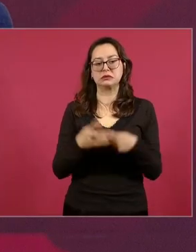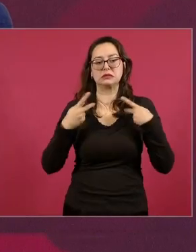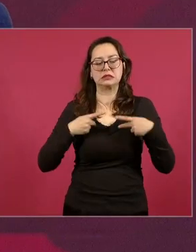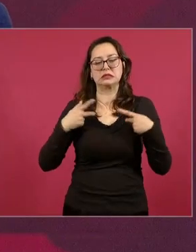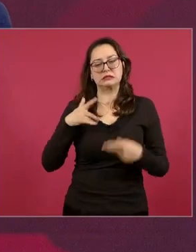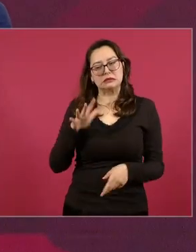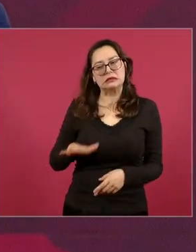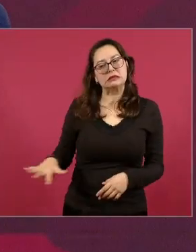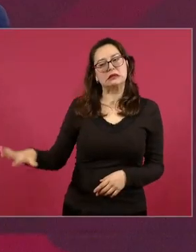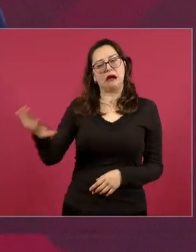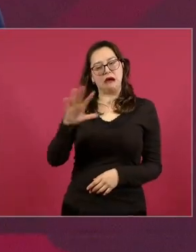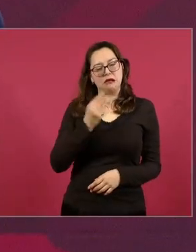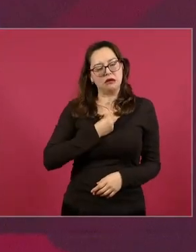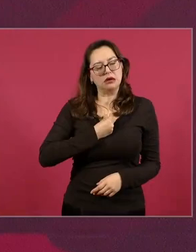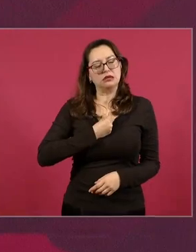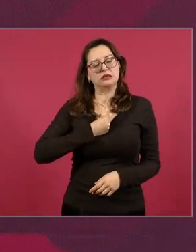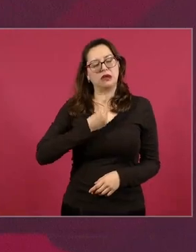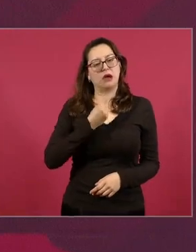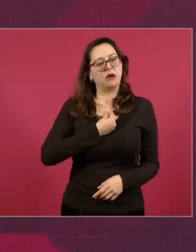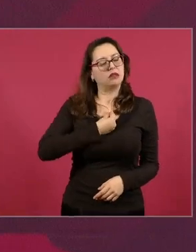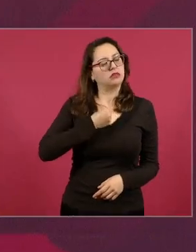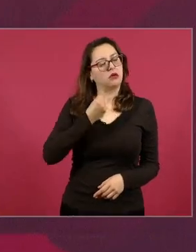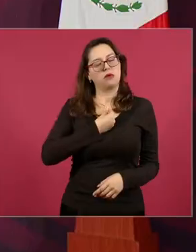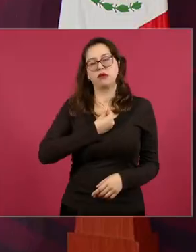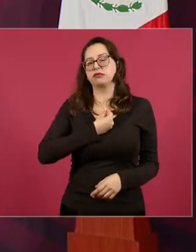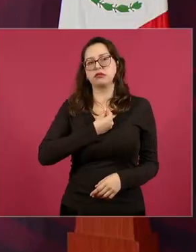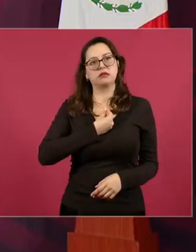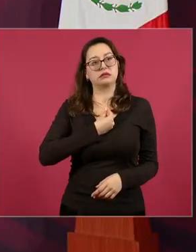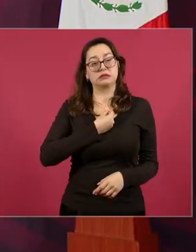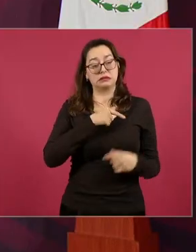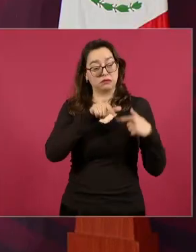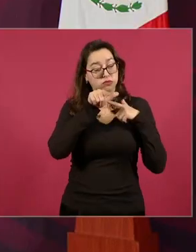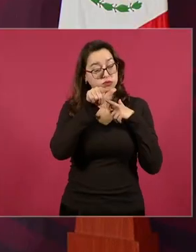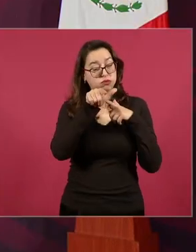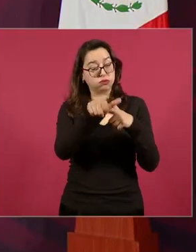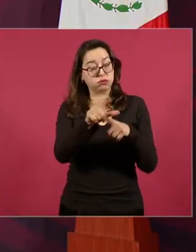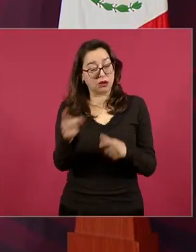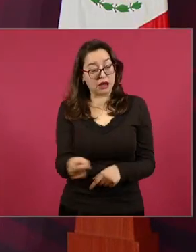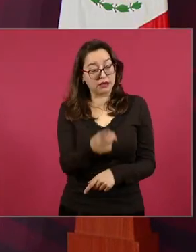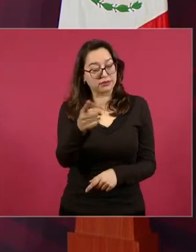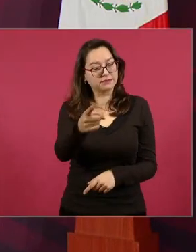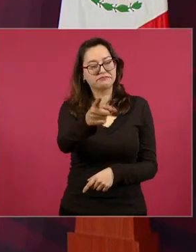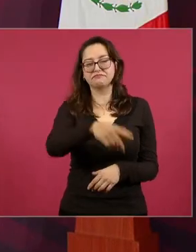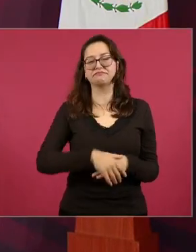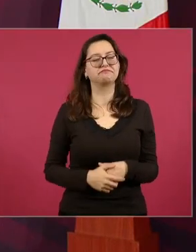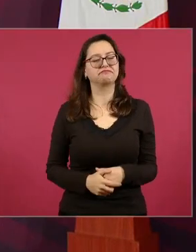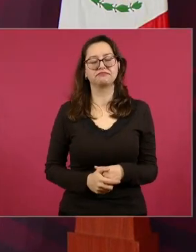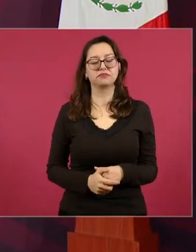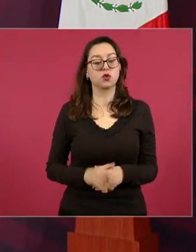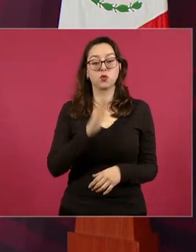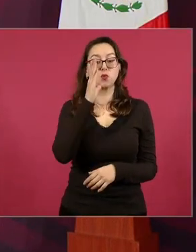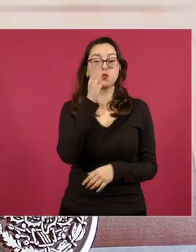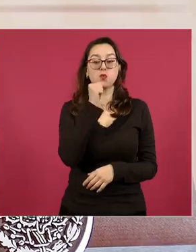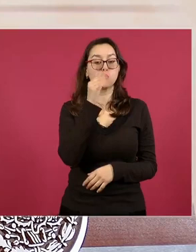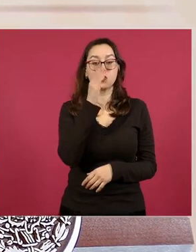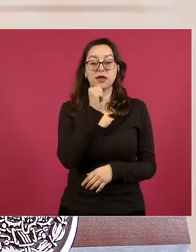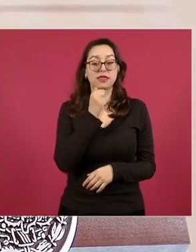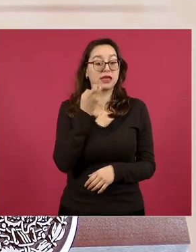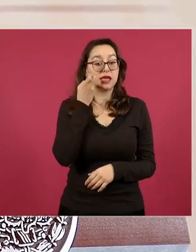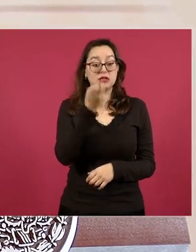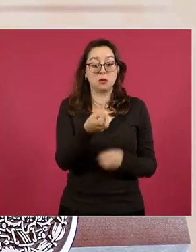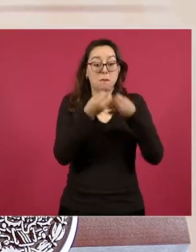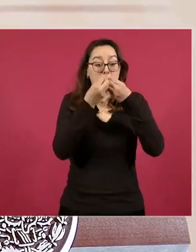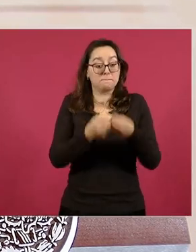pero eso no lleva a la paz a la tranquilidad a la gobernabilidad